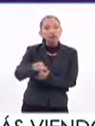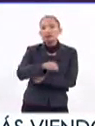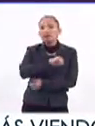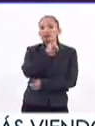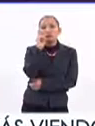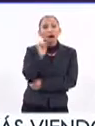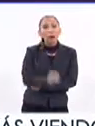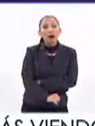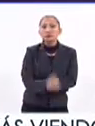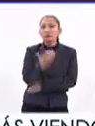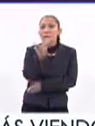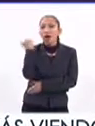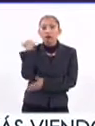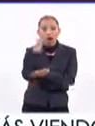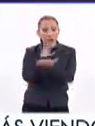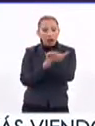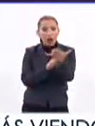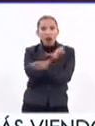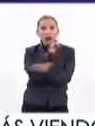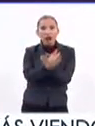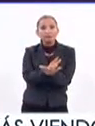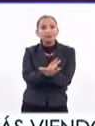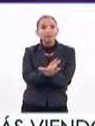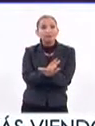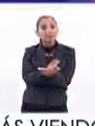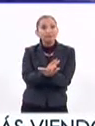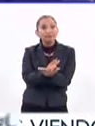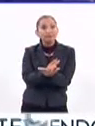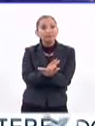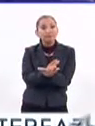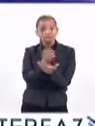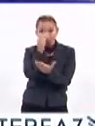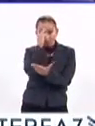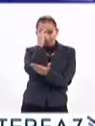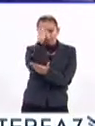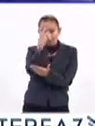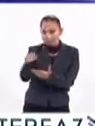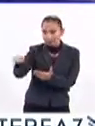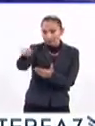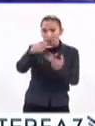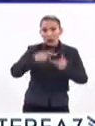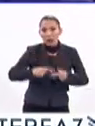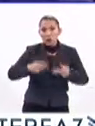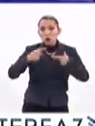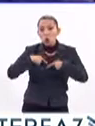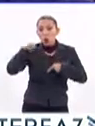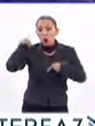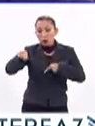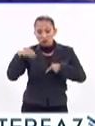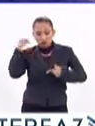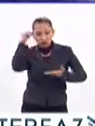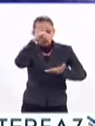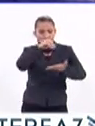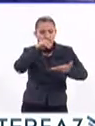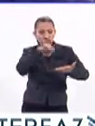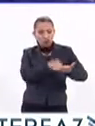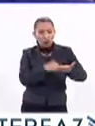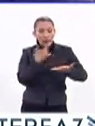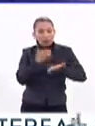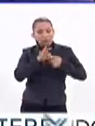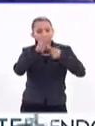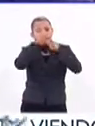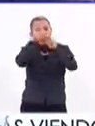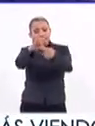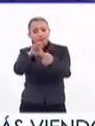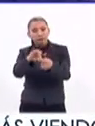nunca antes habían leído una ley. Fue el genio del pueblo el que llevó su mano y condujo